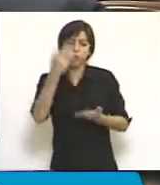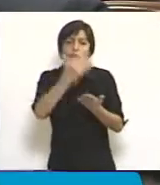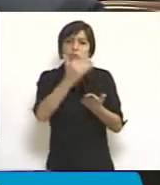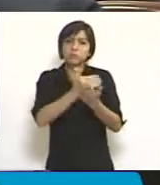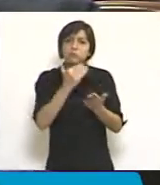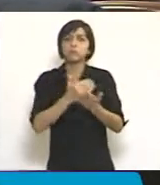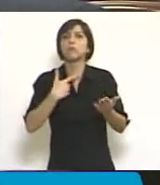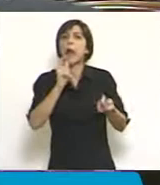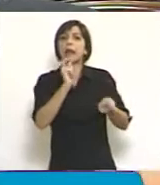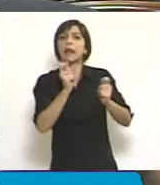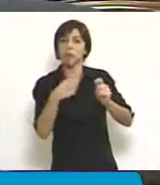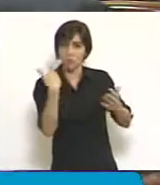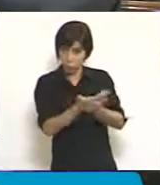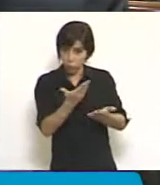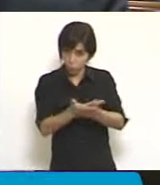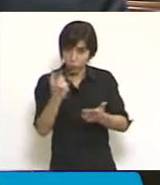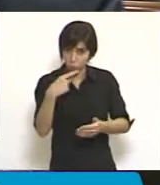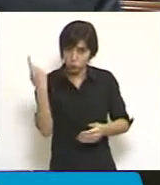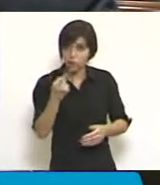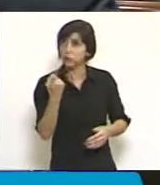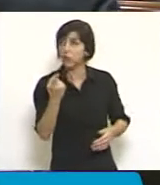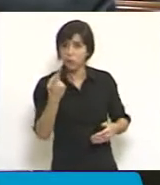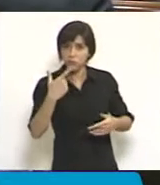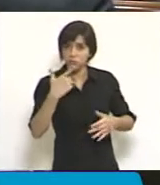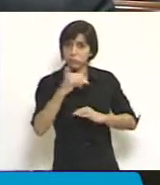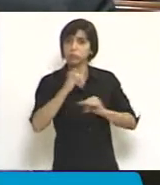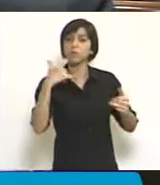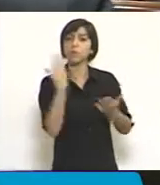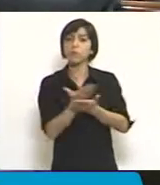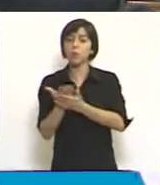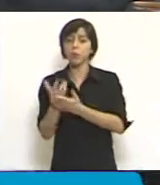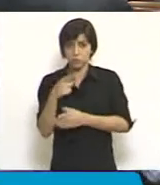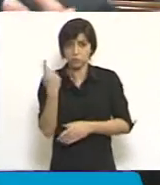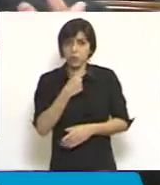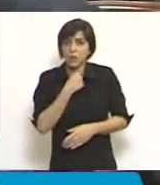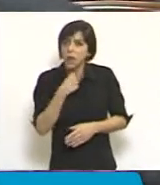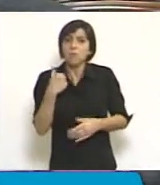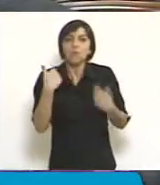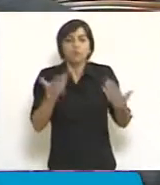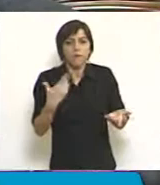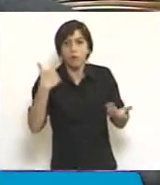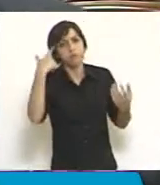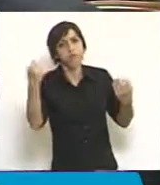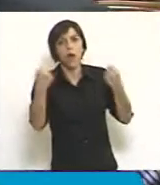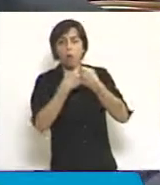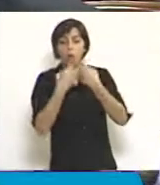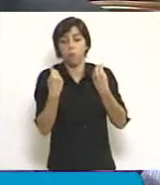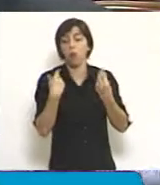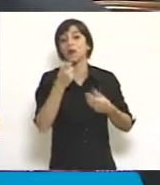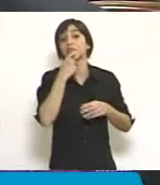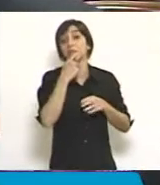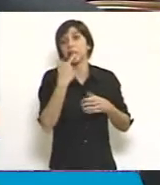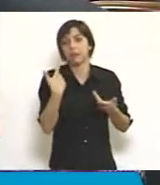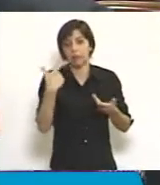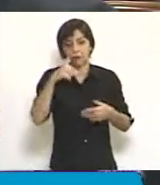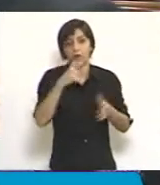Nosotros no queremos no acompañar, porque sería ilógico si se trata de la implementación de un nuevo código, no trabajar en la